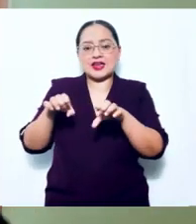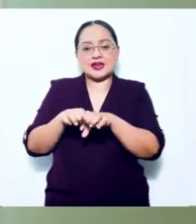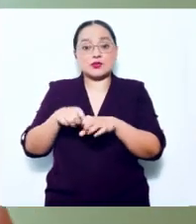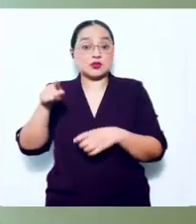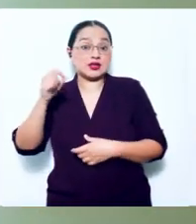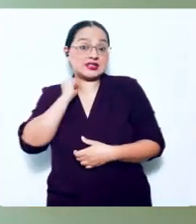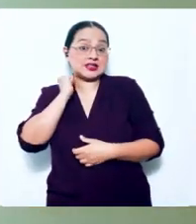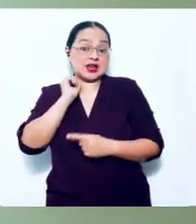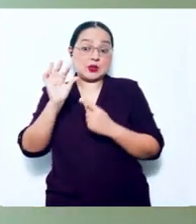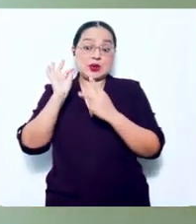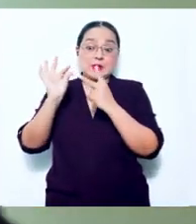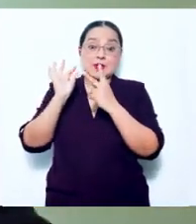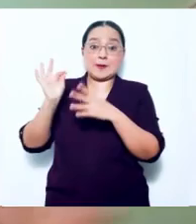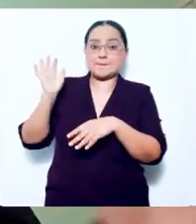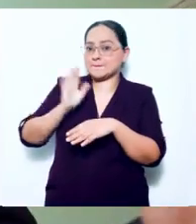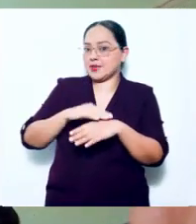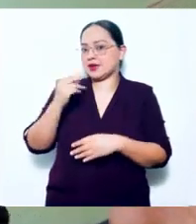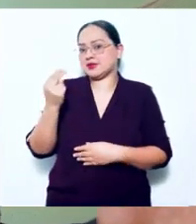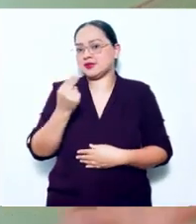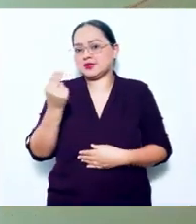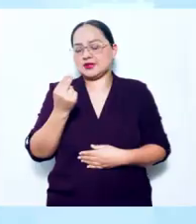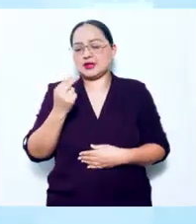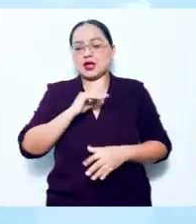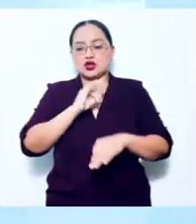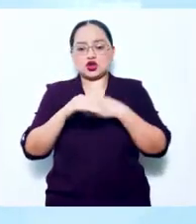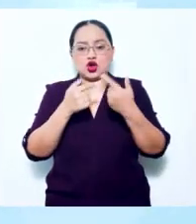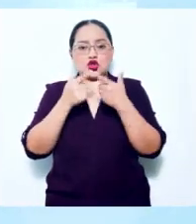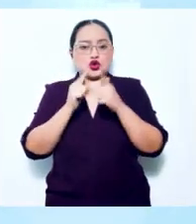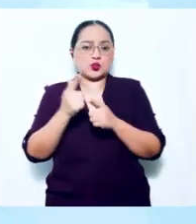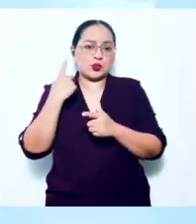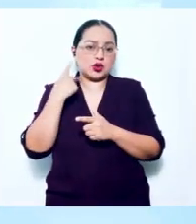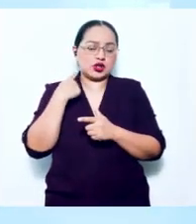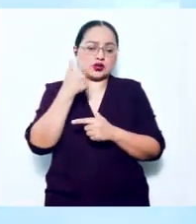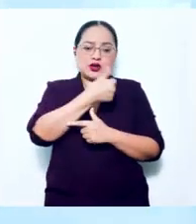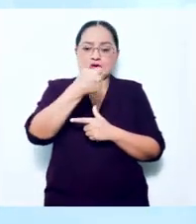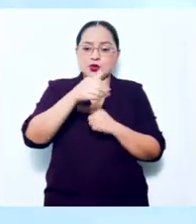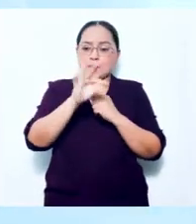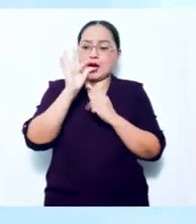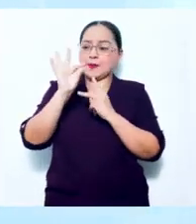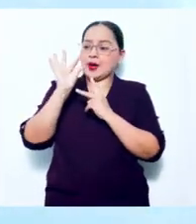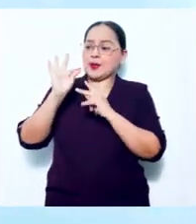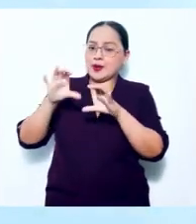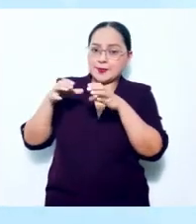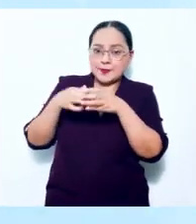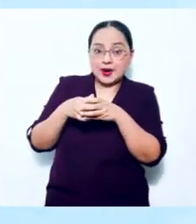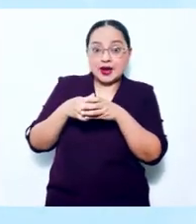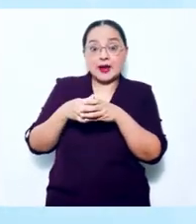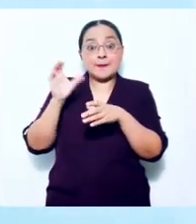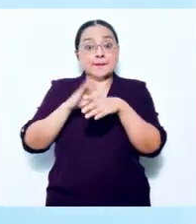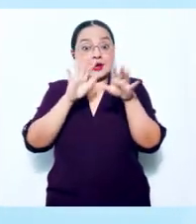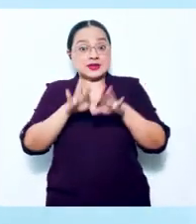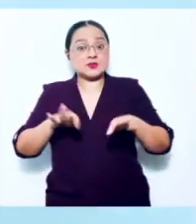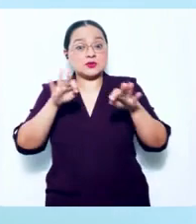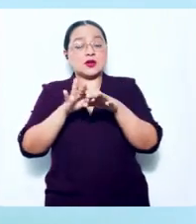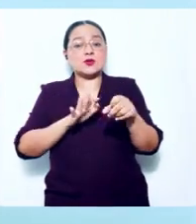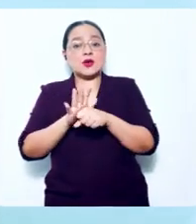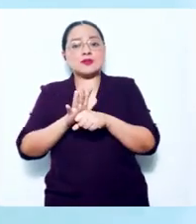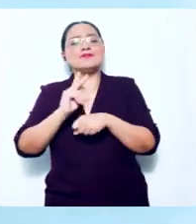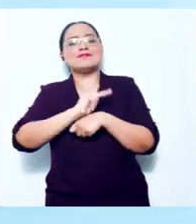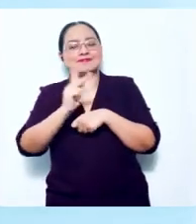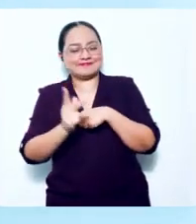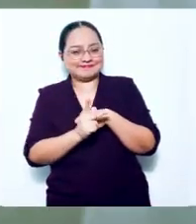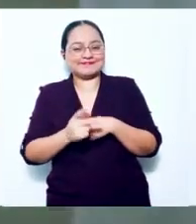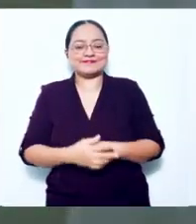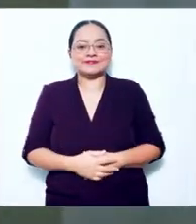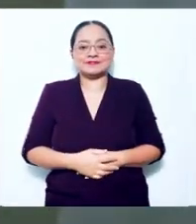Bueno, el Senado implicaría mucho más. Todos los colores, los mejores de todos los colores, porque más allá de los colores, lo que importa es el